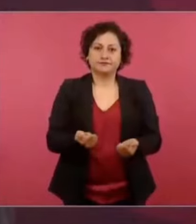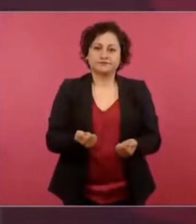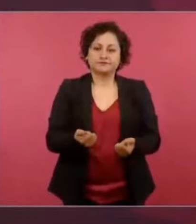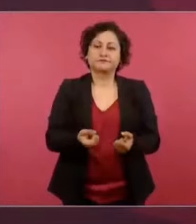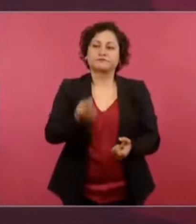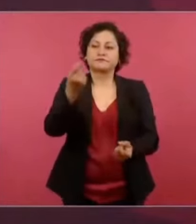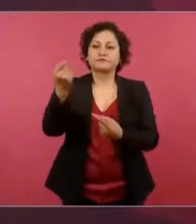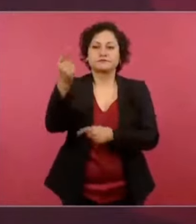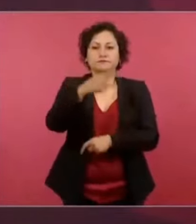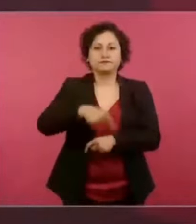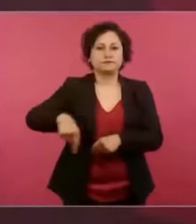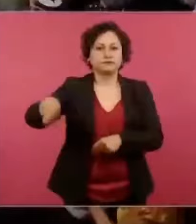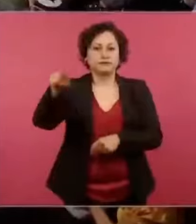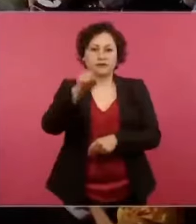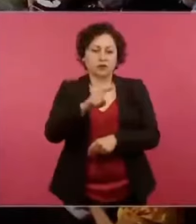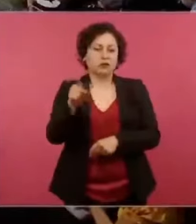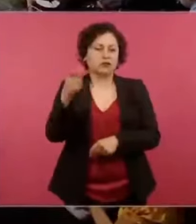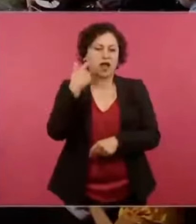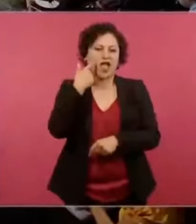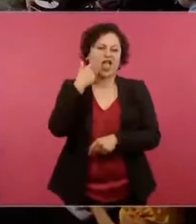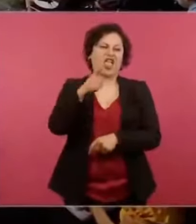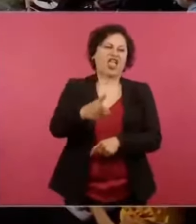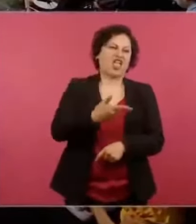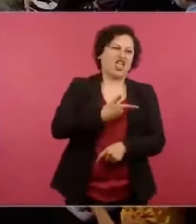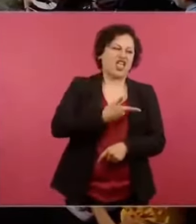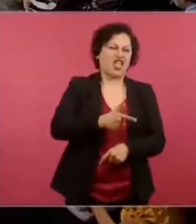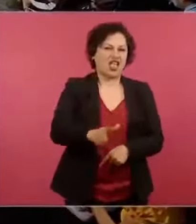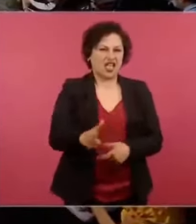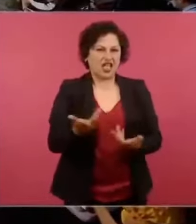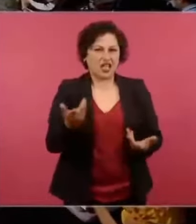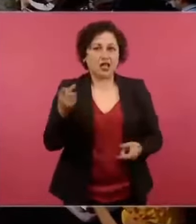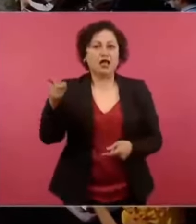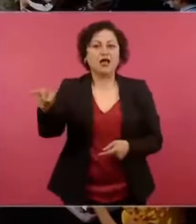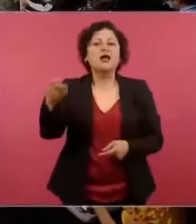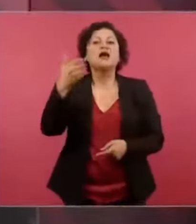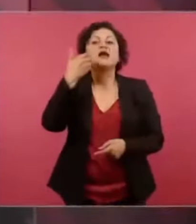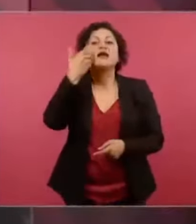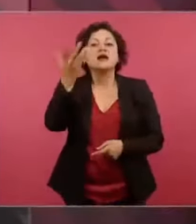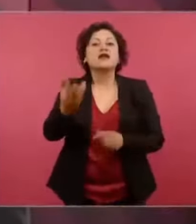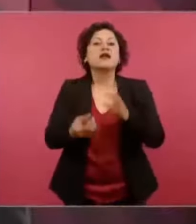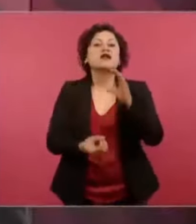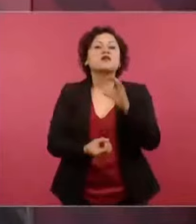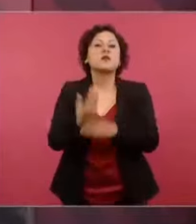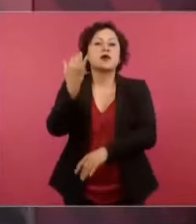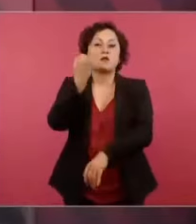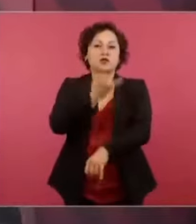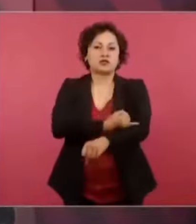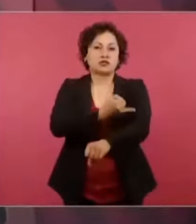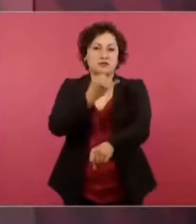gustó a los que querían hacer un nuevo Ixtapalapa, perdón,